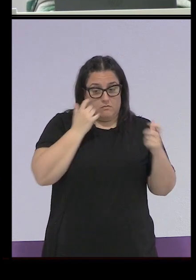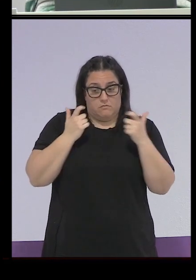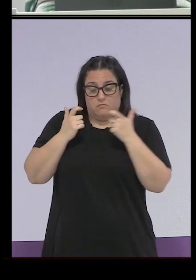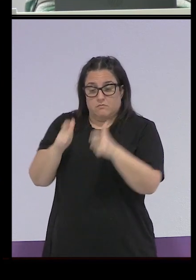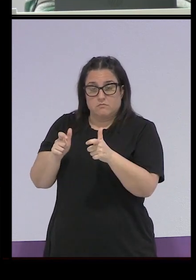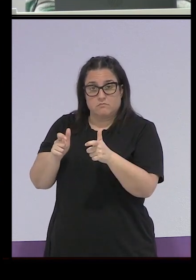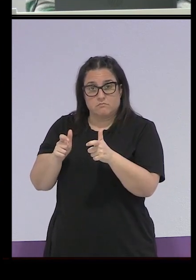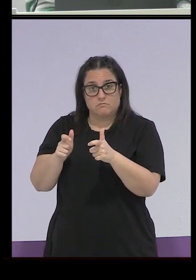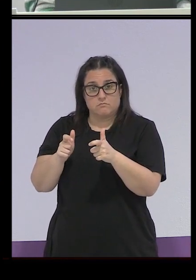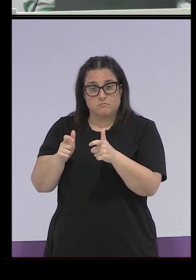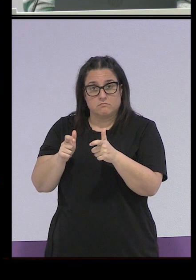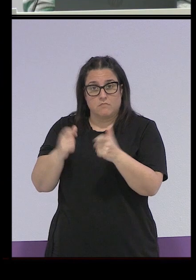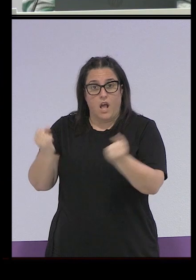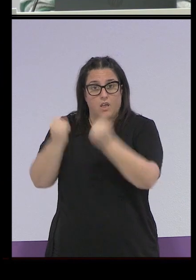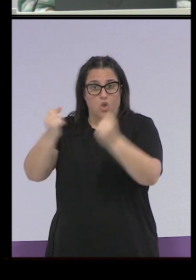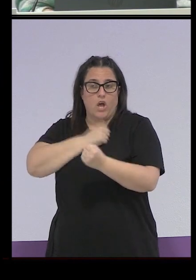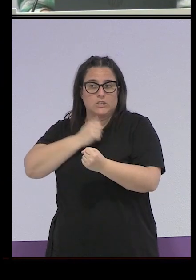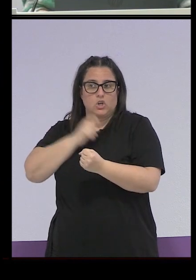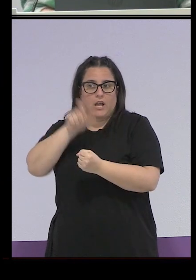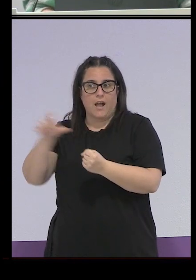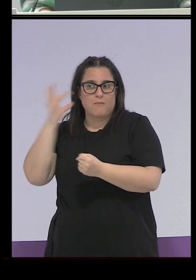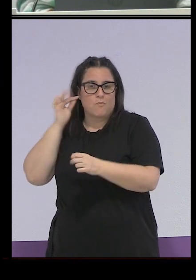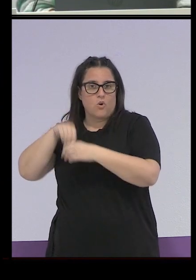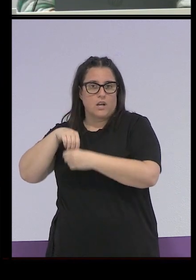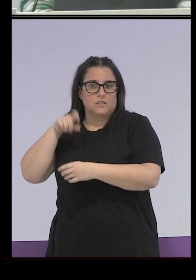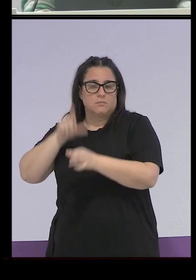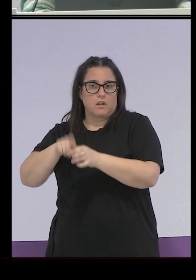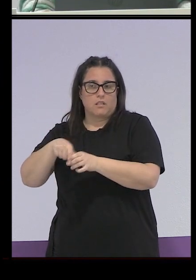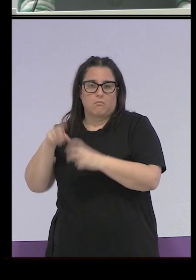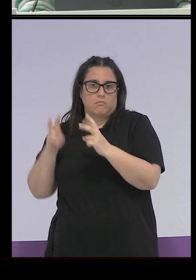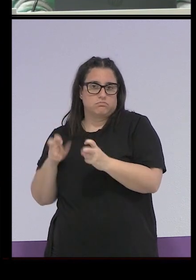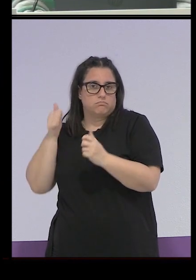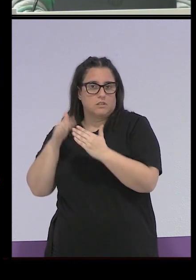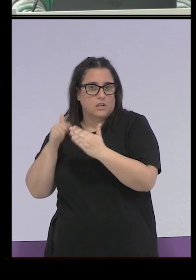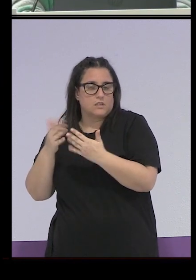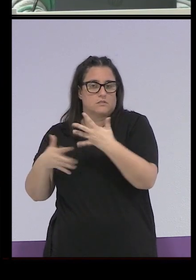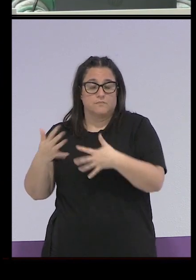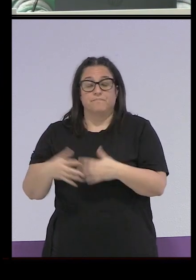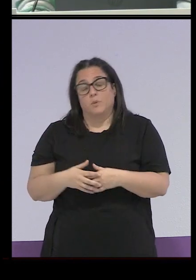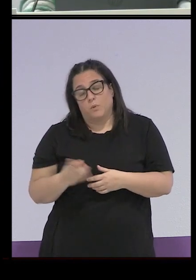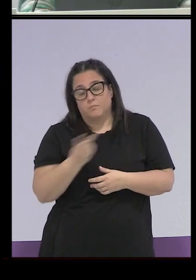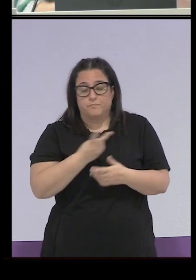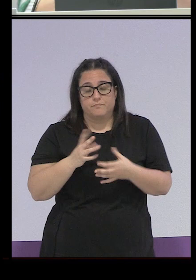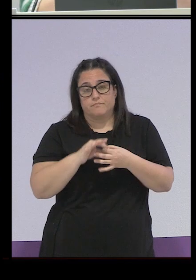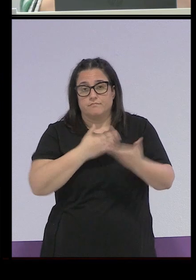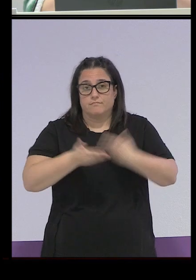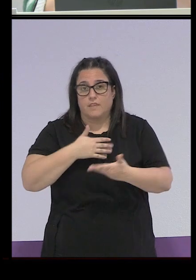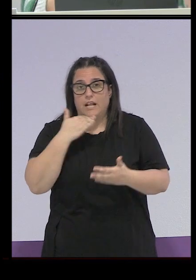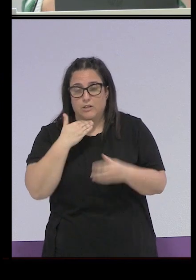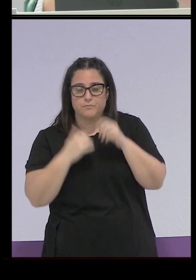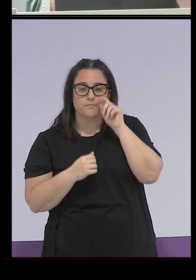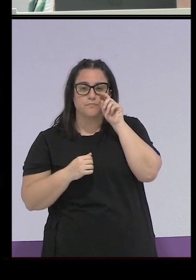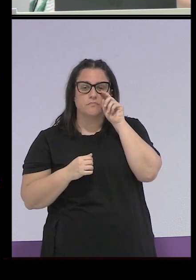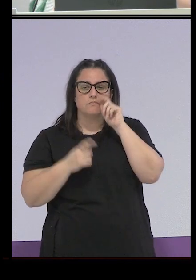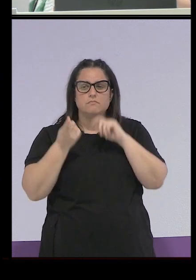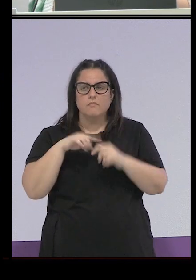Acción Católica, ¿no? Pero bueno, ahí estuvieron también mano a mano en otras cuestiones, ¿no? También es muy interesante un